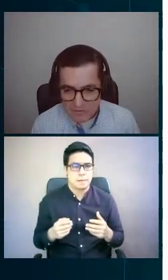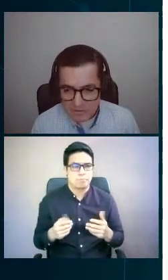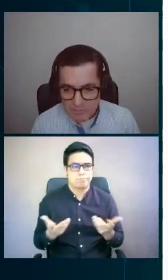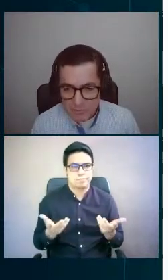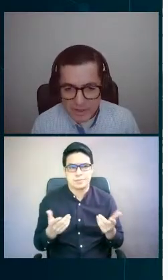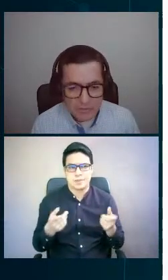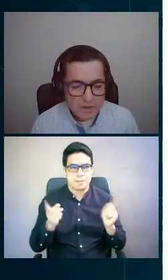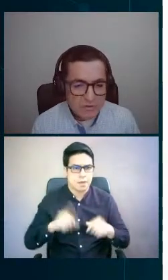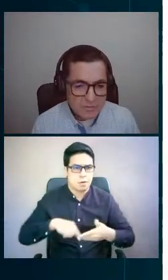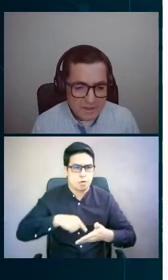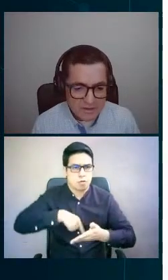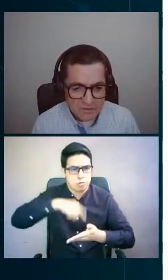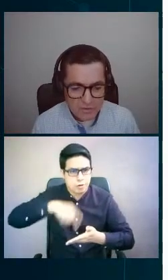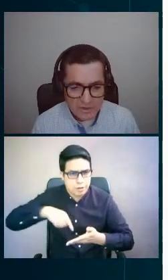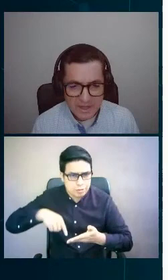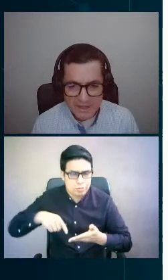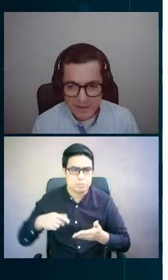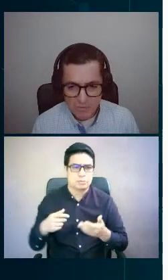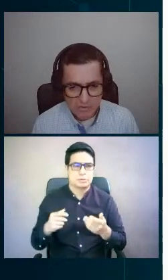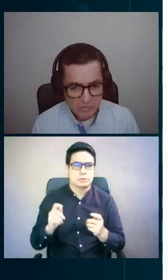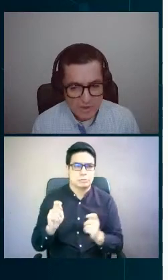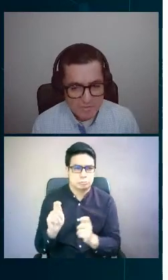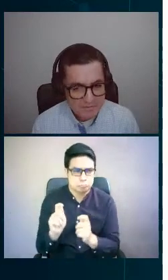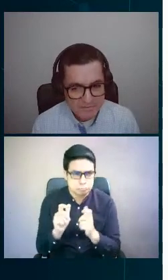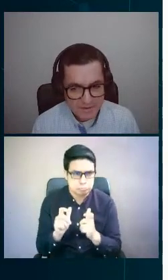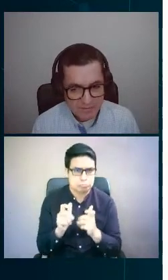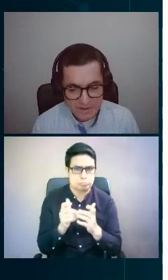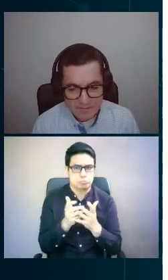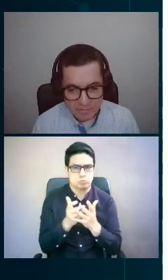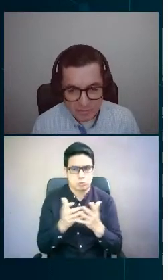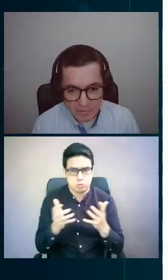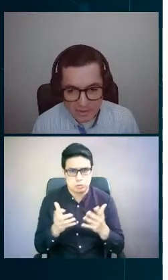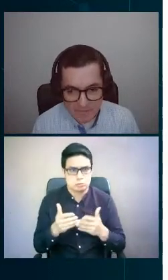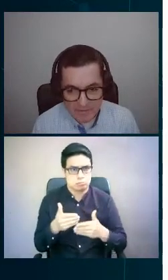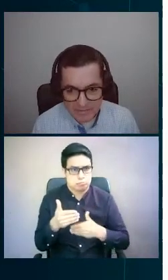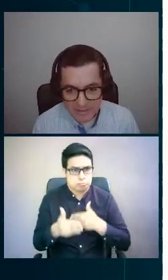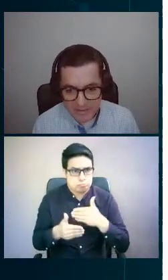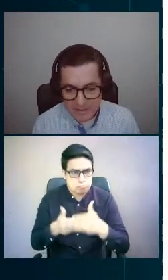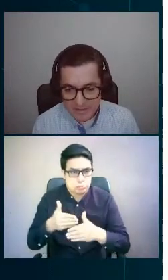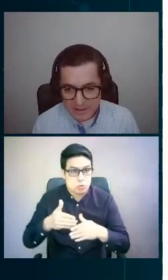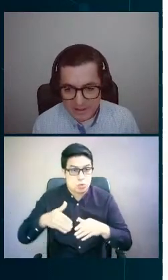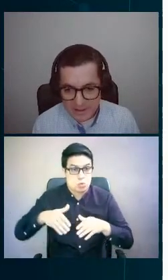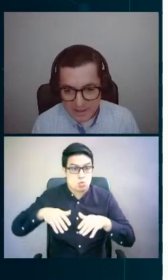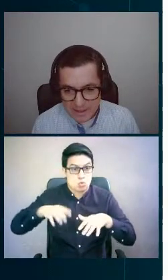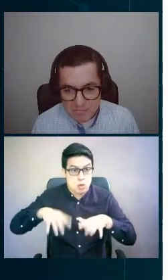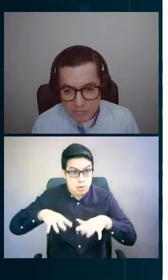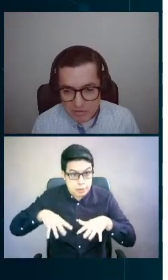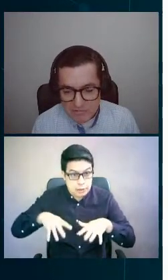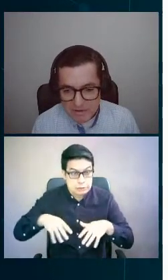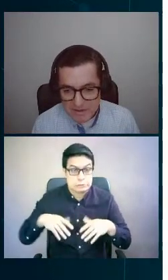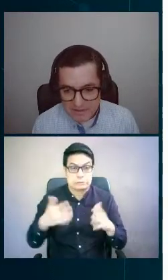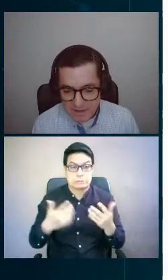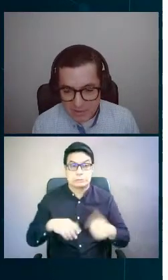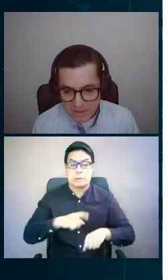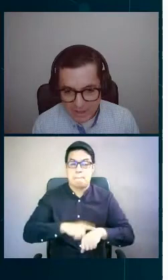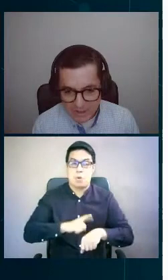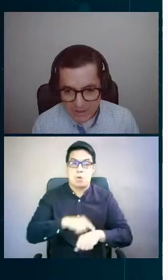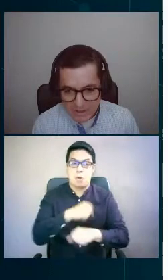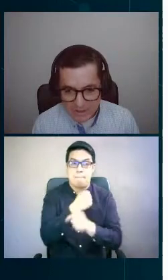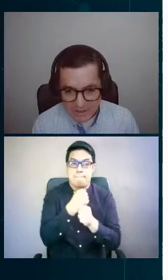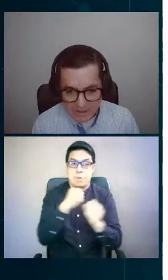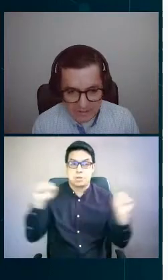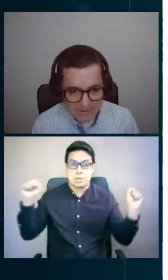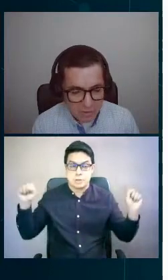la contratación del proyecto, el suministro y la ejecución. nueve meses era un tiempo realmente imposible de